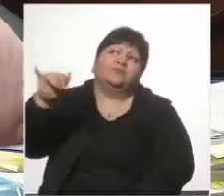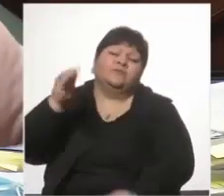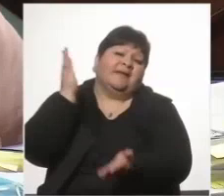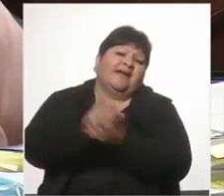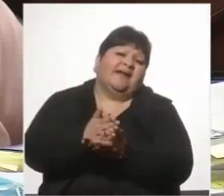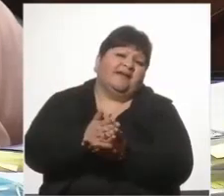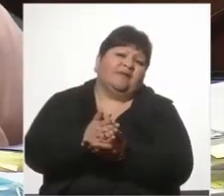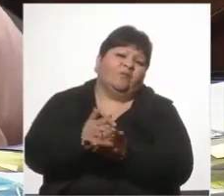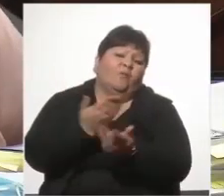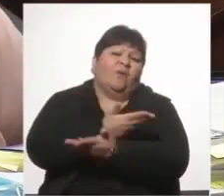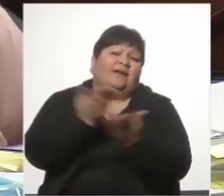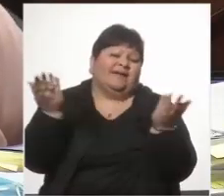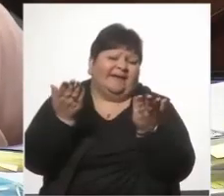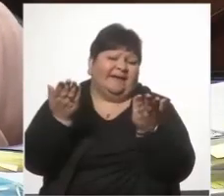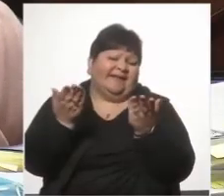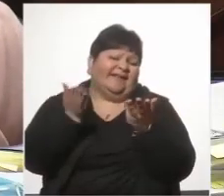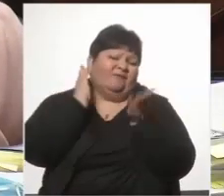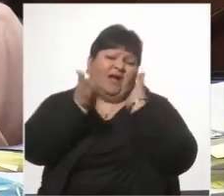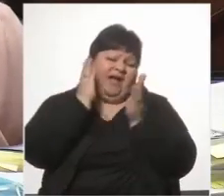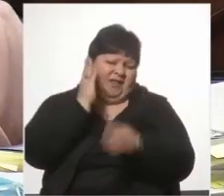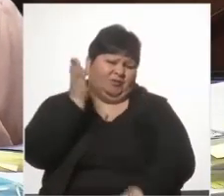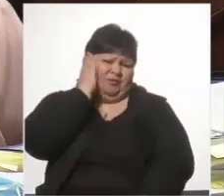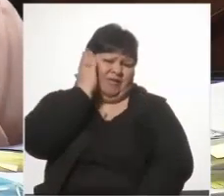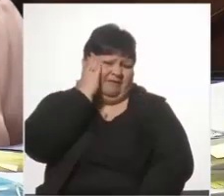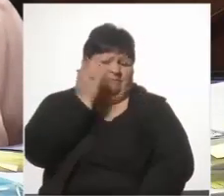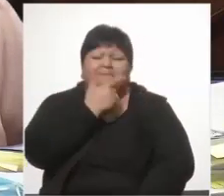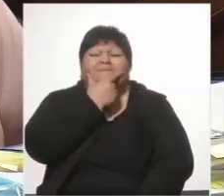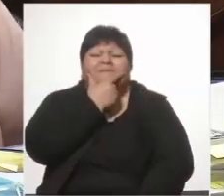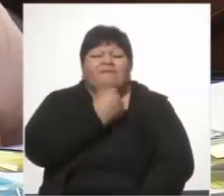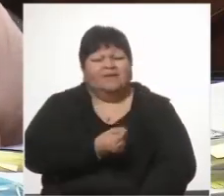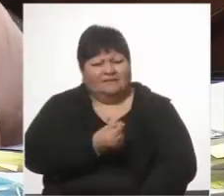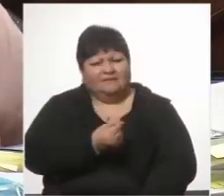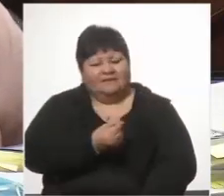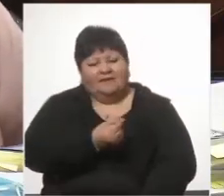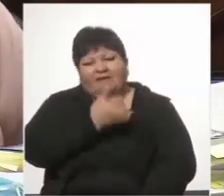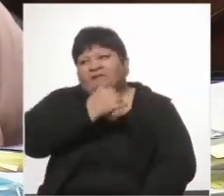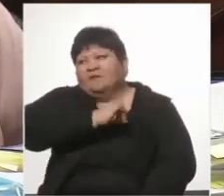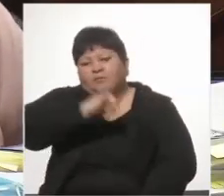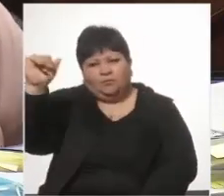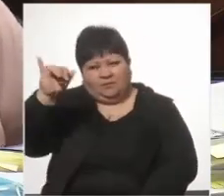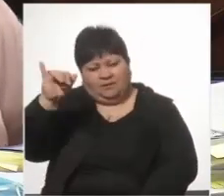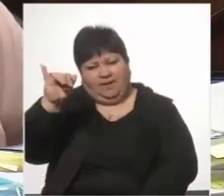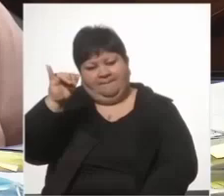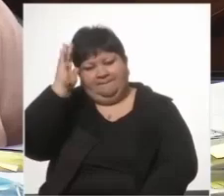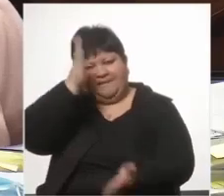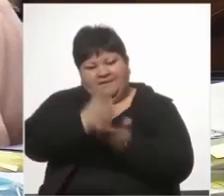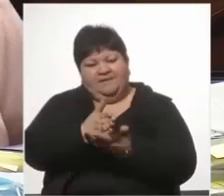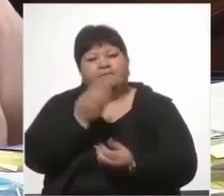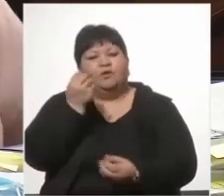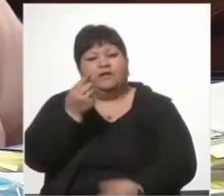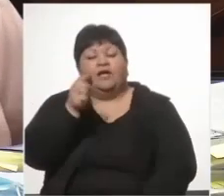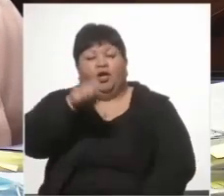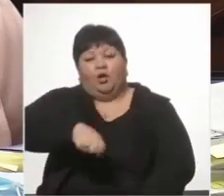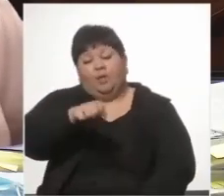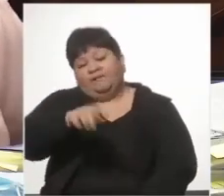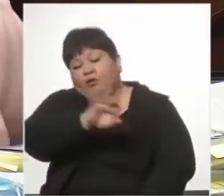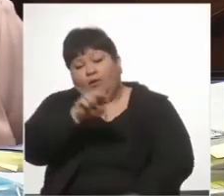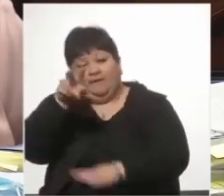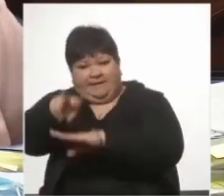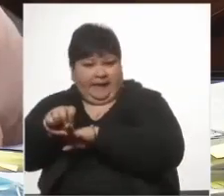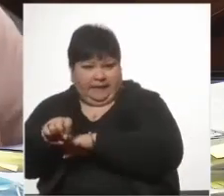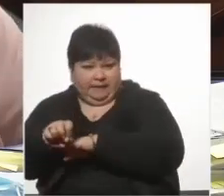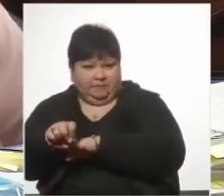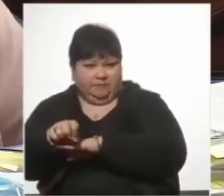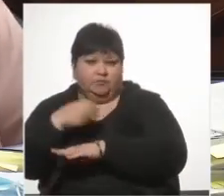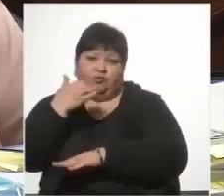cualquiera de los que ejercimos la abogacía sabemos que hay una cosa más fácil que hacer una denuncia penal porque a los jueces o a los fiscales no sé